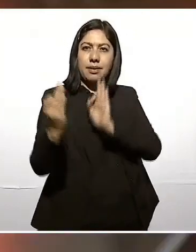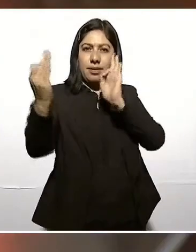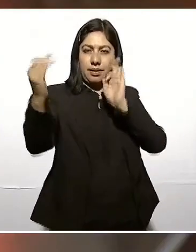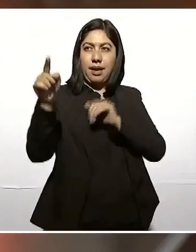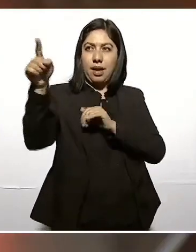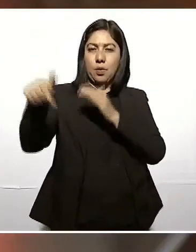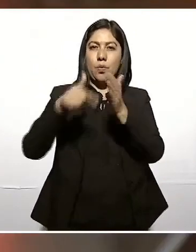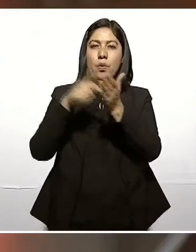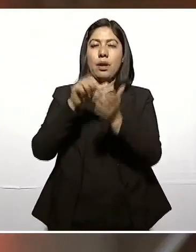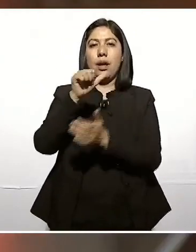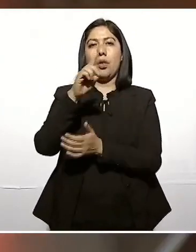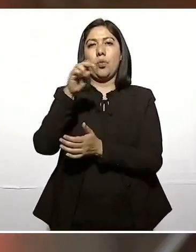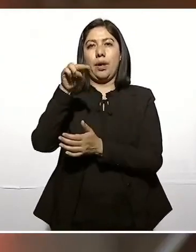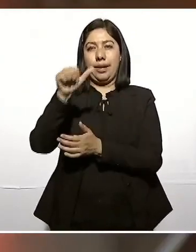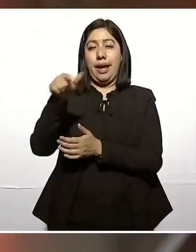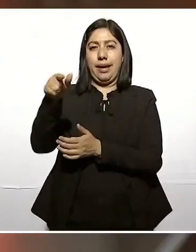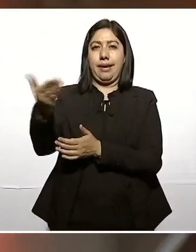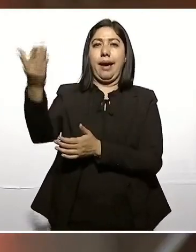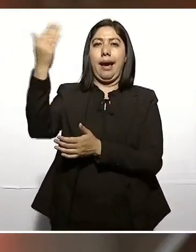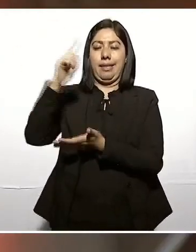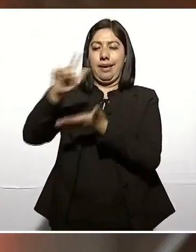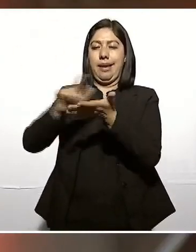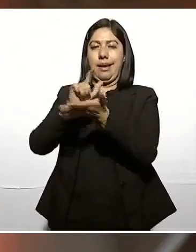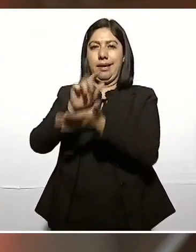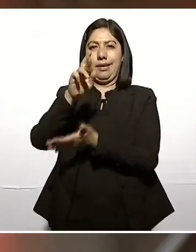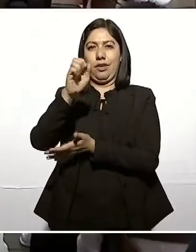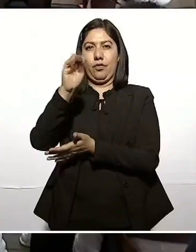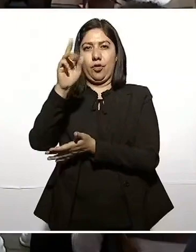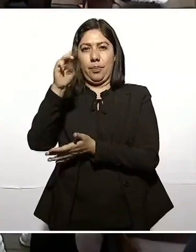donde se firmaron las leyes de reforma.